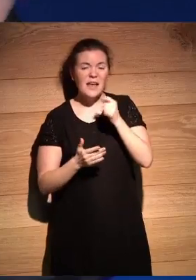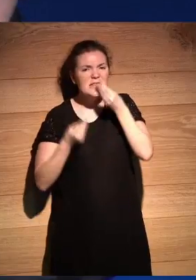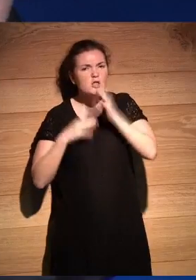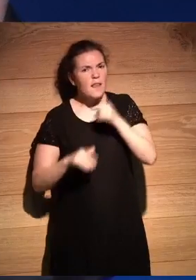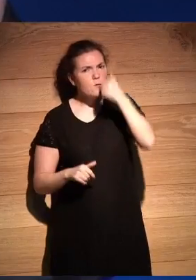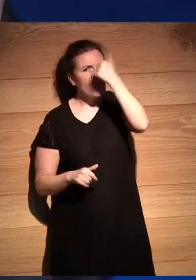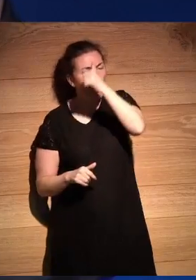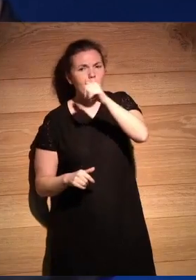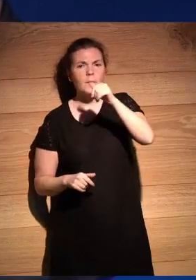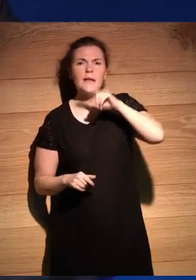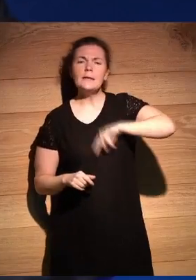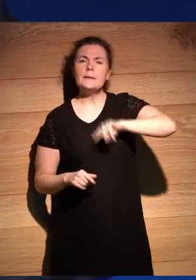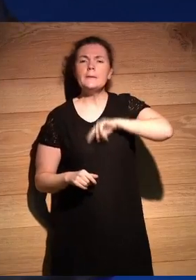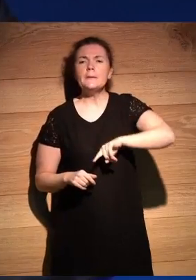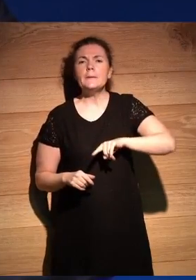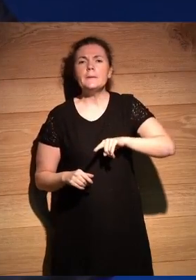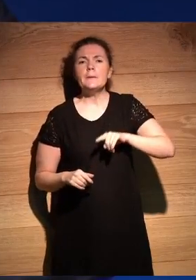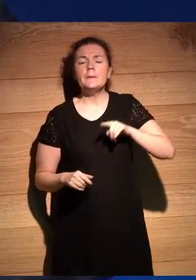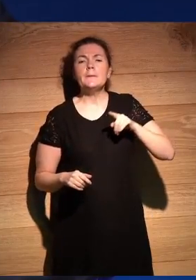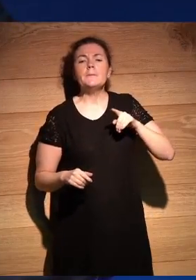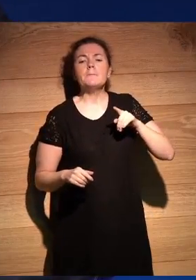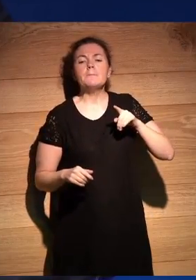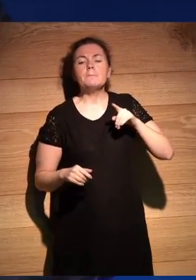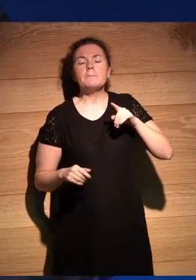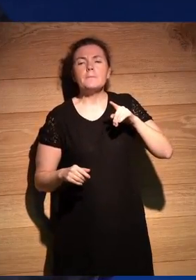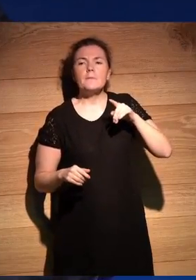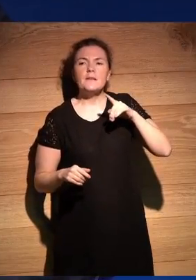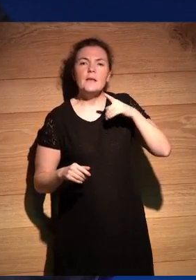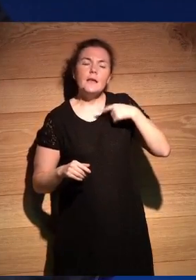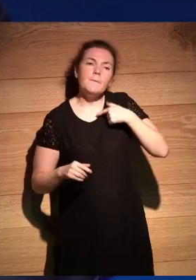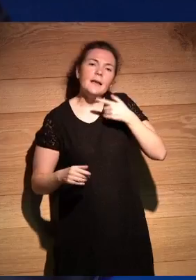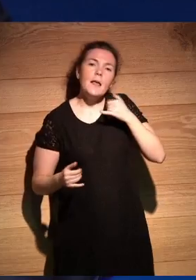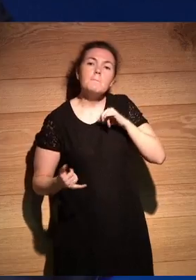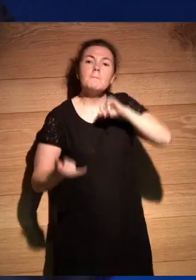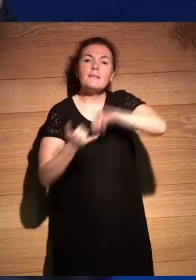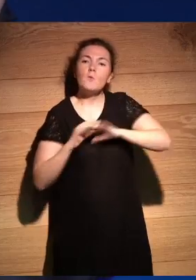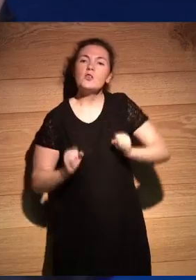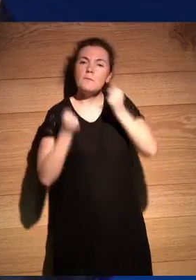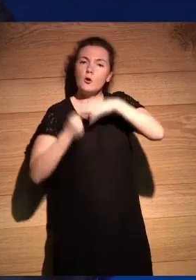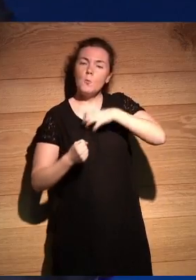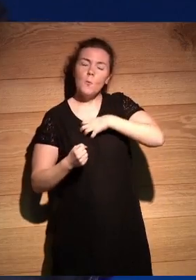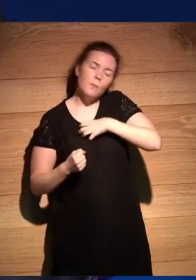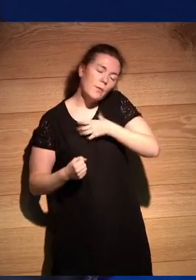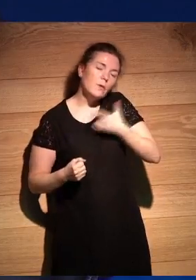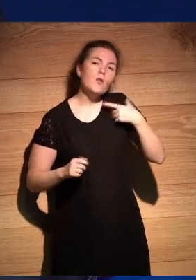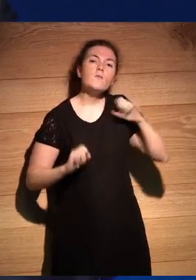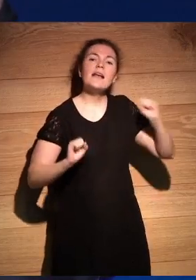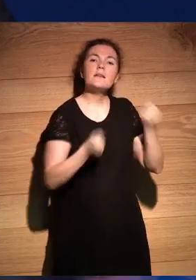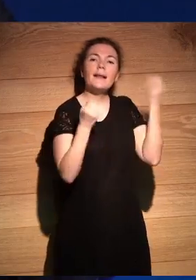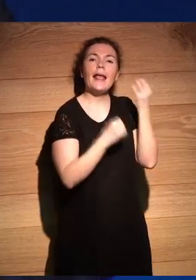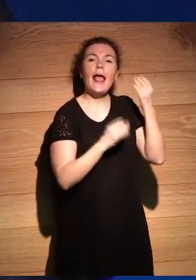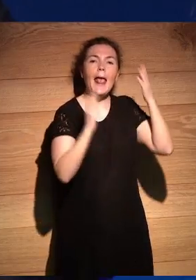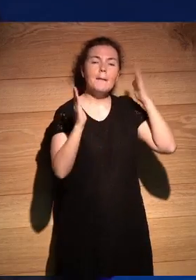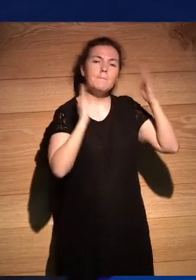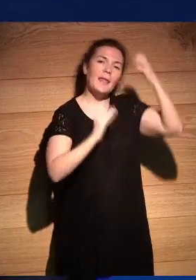incapacitado de salvar su matrimonio decía bueno voy a salvar el imperio azteca entonces entonces el relato que era un micro